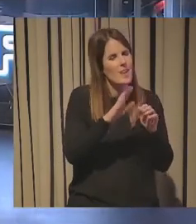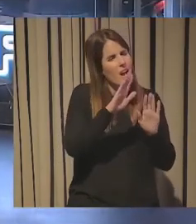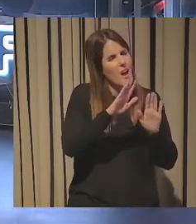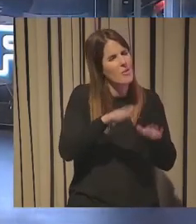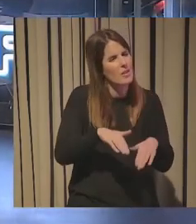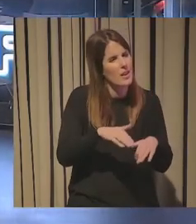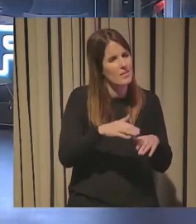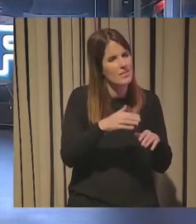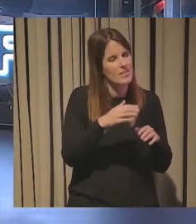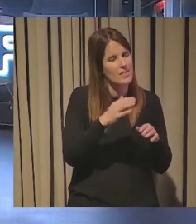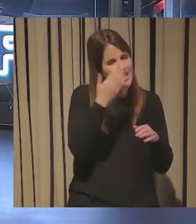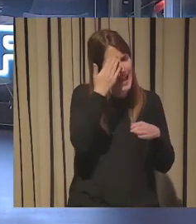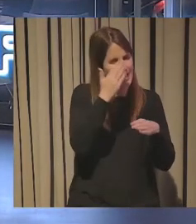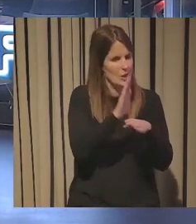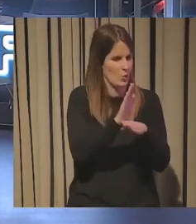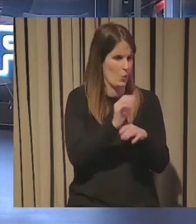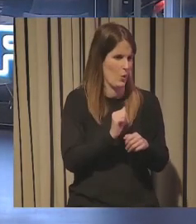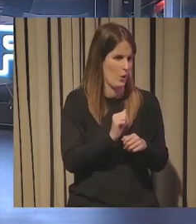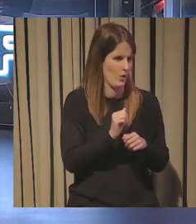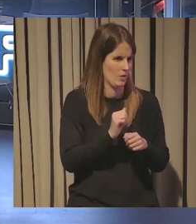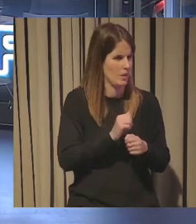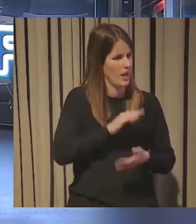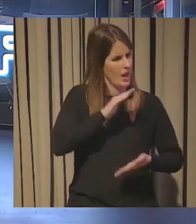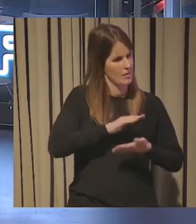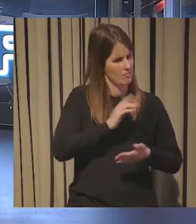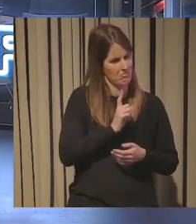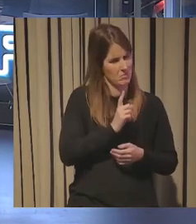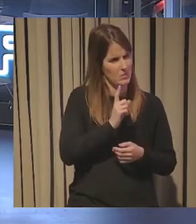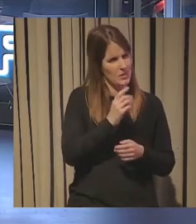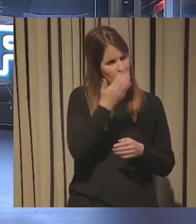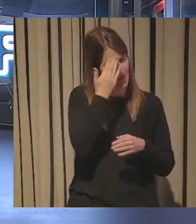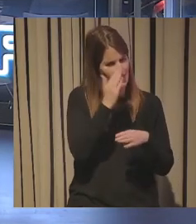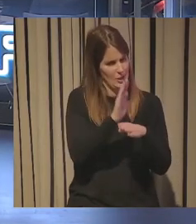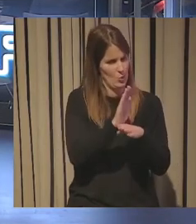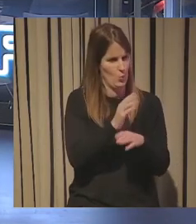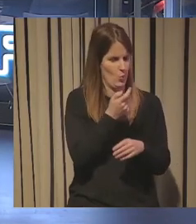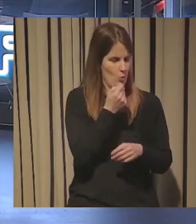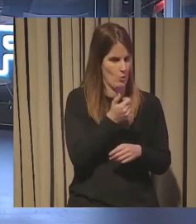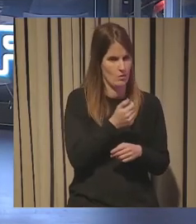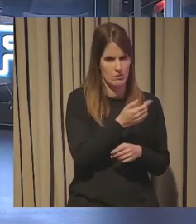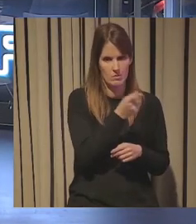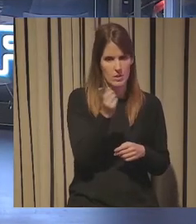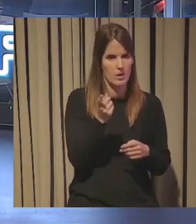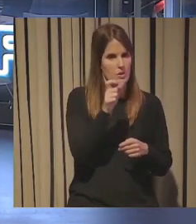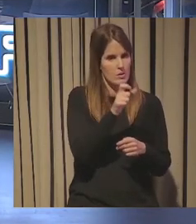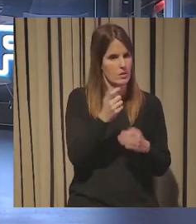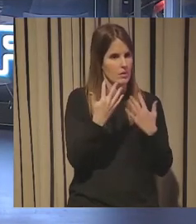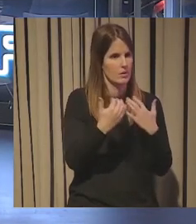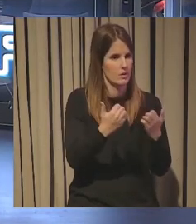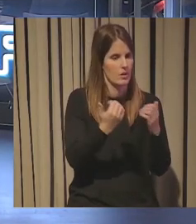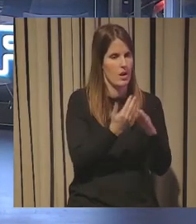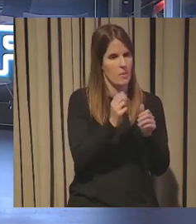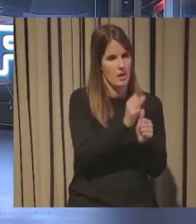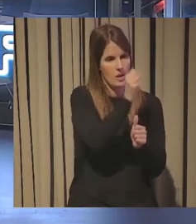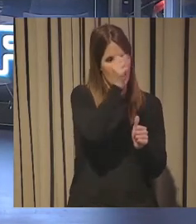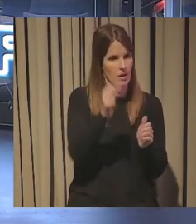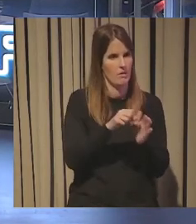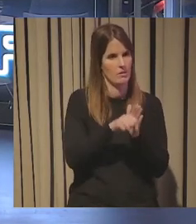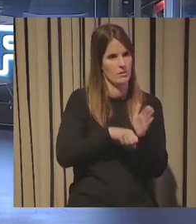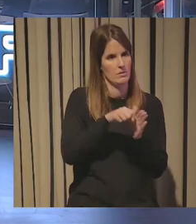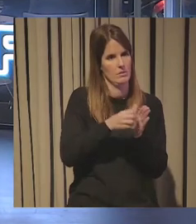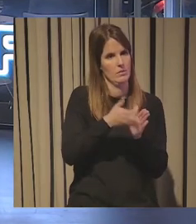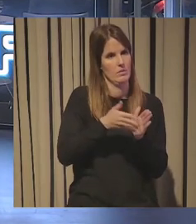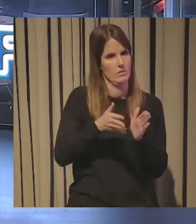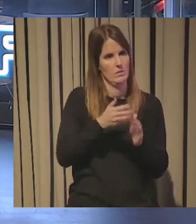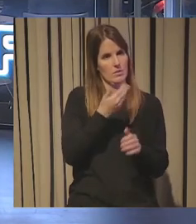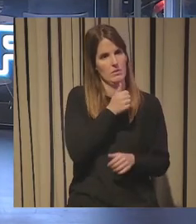antes que una actitud yo creo que ahí está un poco la clave jolín fíjate las personas que estamos hoy aquí que llevan toda la mañana aguantando nuestra chapa para muchos esto